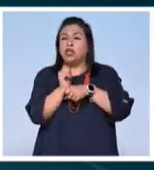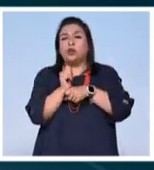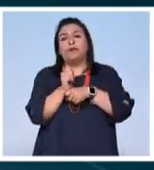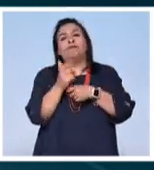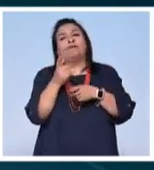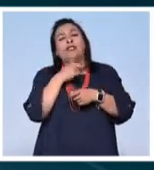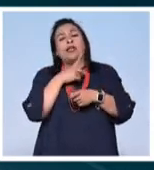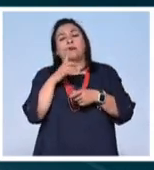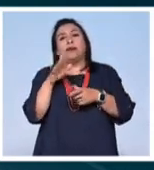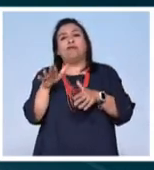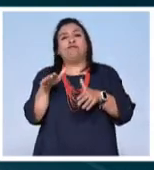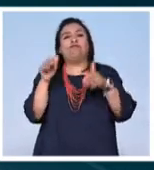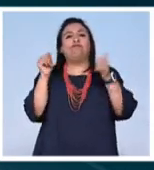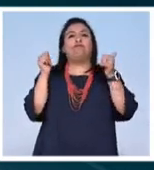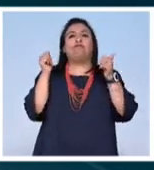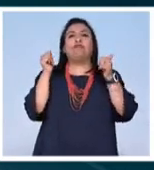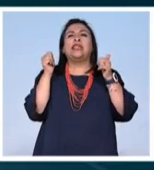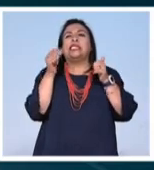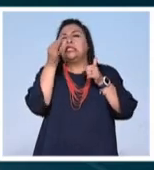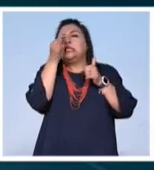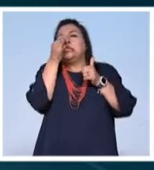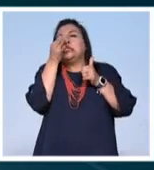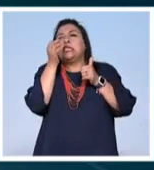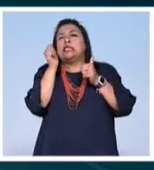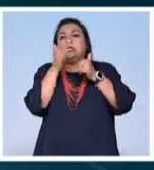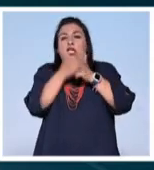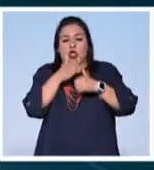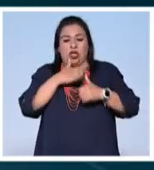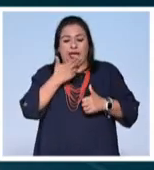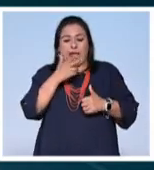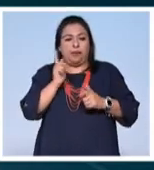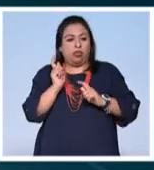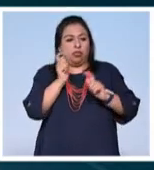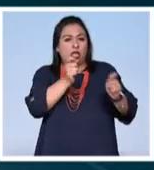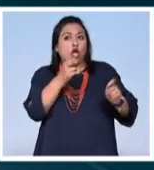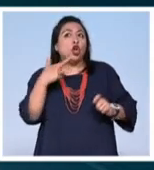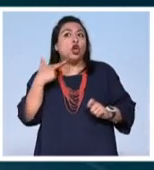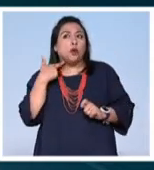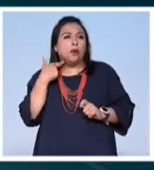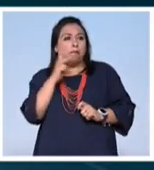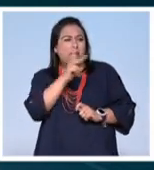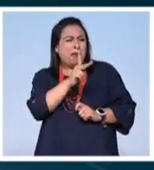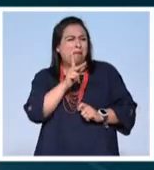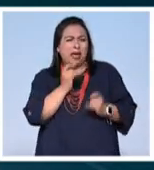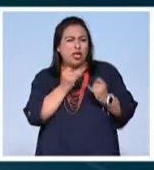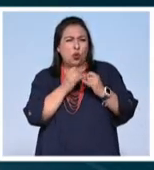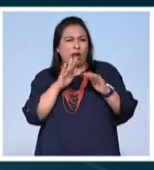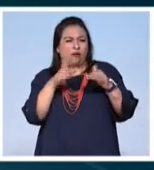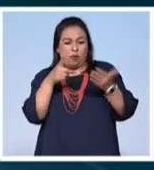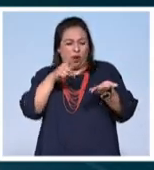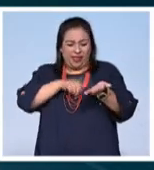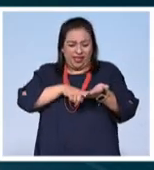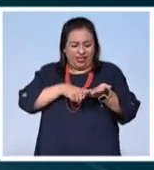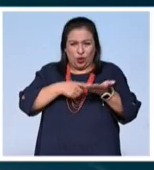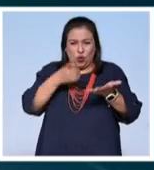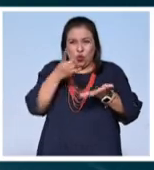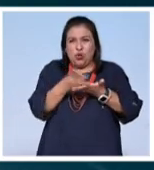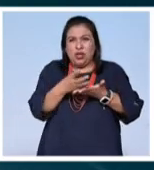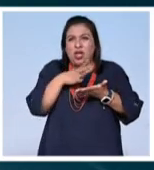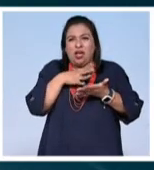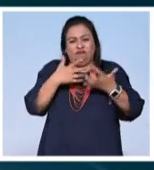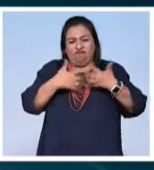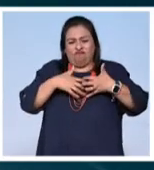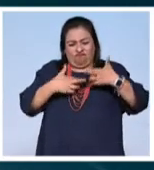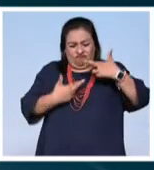abandonar un montaje muy cerca del estreno donde él es Hamlet y deja en su lugar a un robot que es idéntico a él por fuera pero por dentro tiene solamente